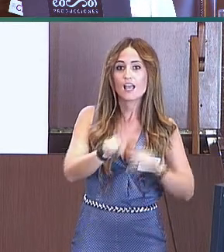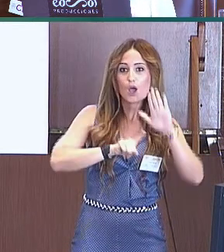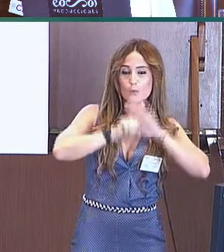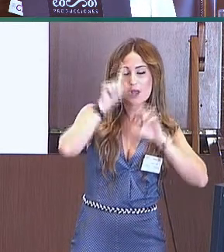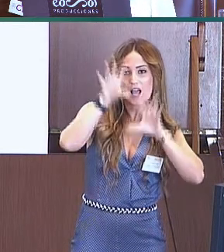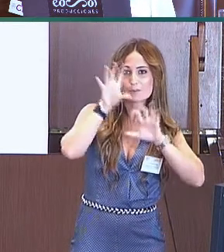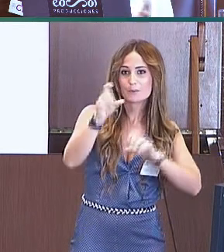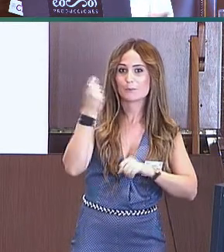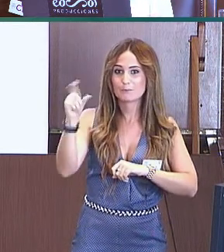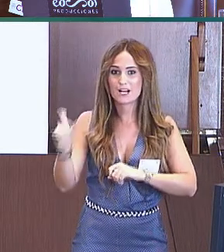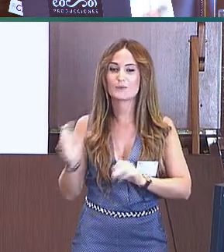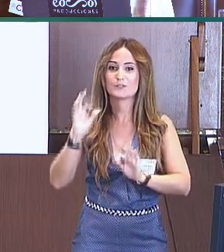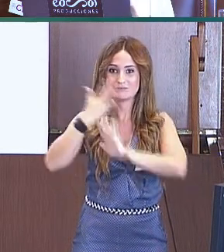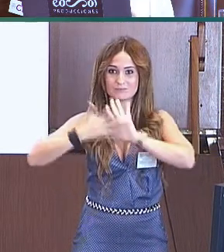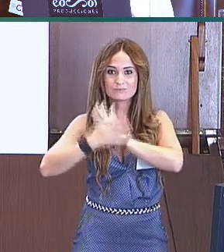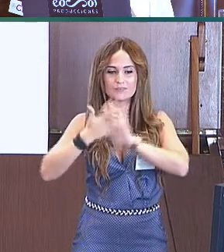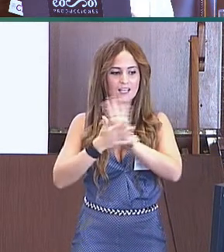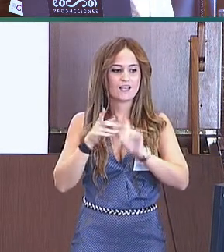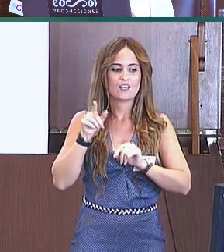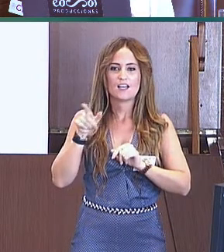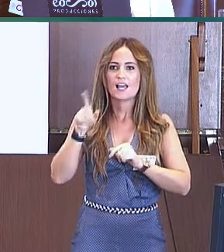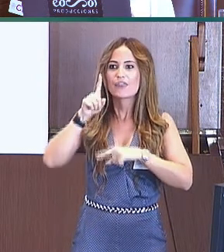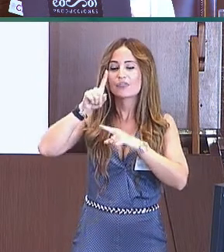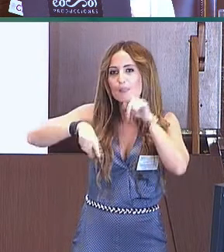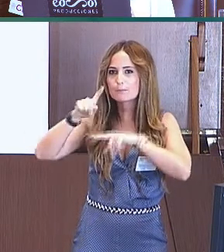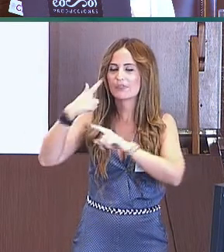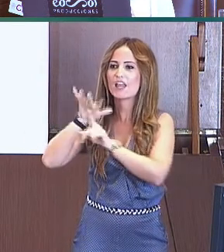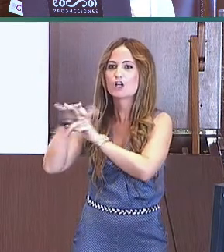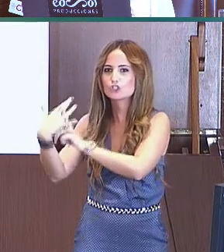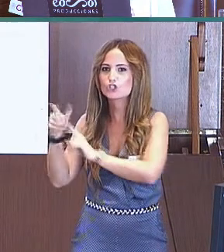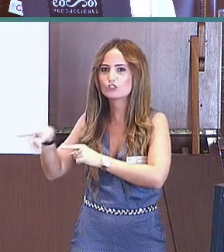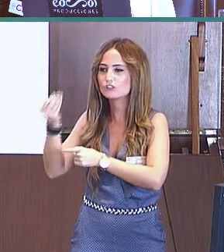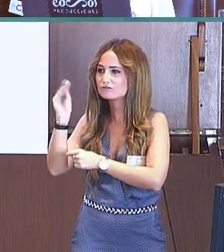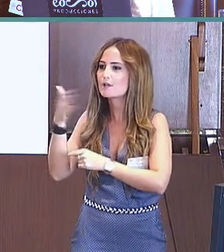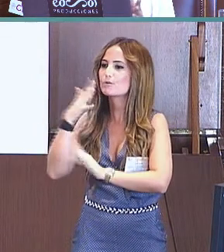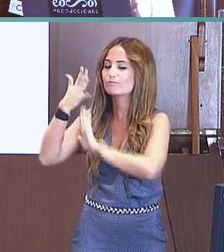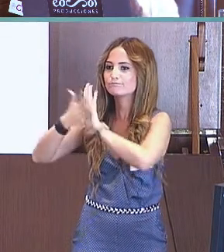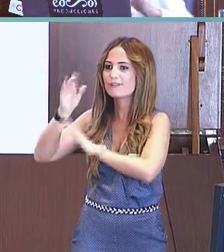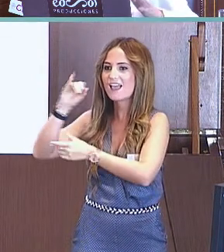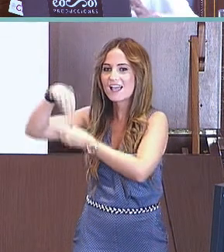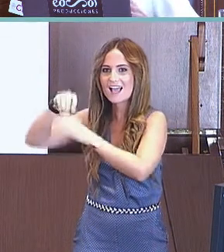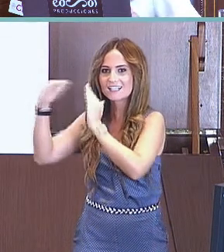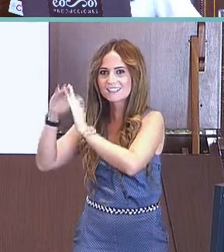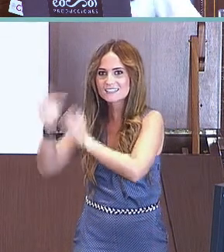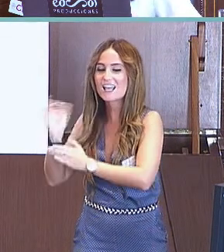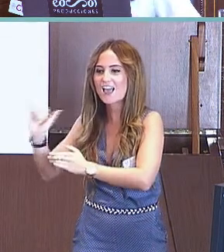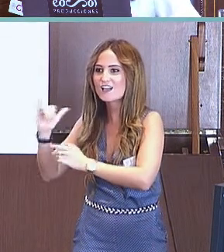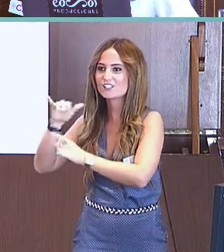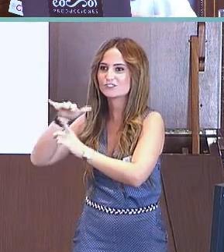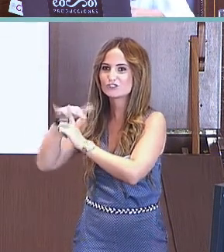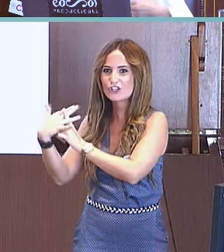la adaptación al CDI de la lengua de signos españolas. Y lo que se ha observado en este